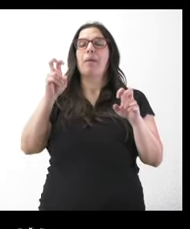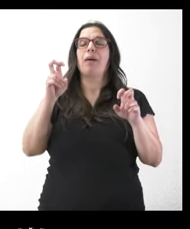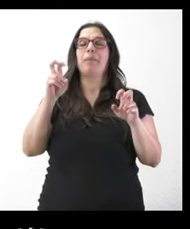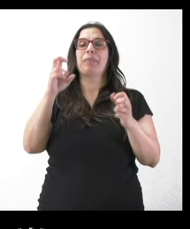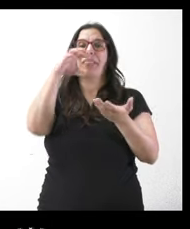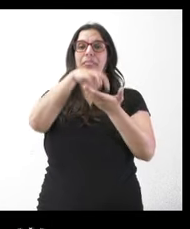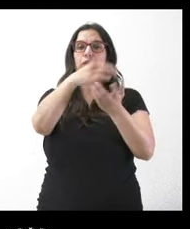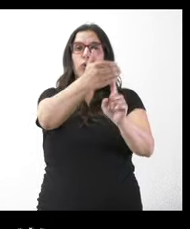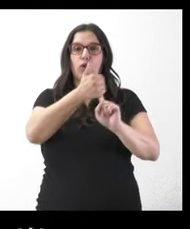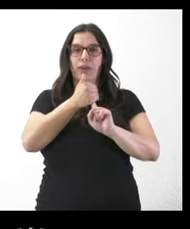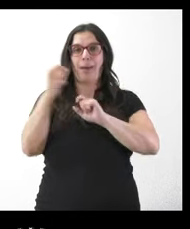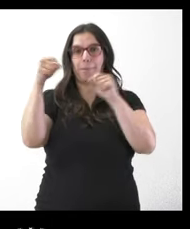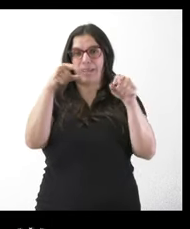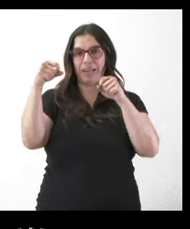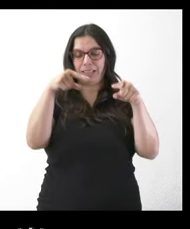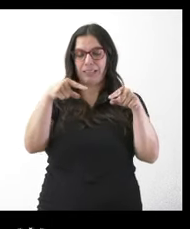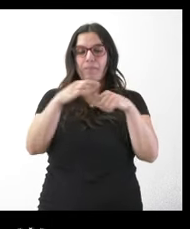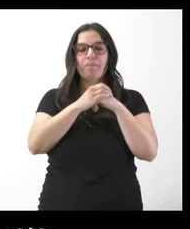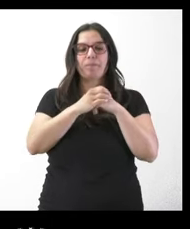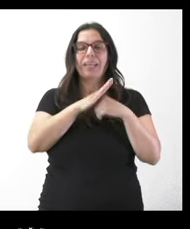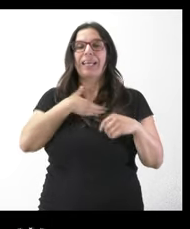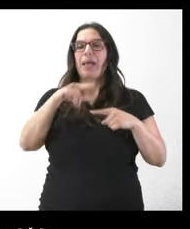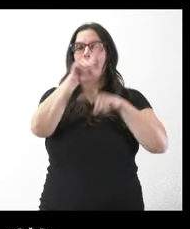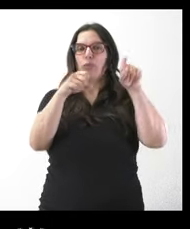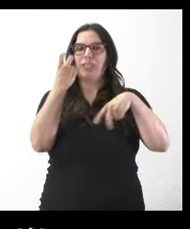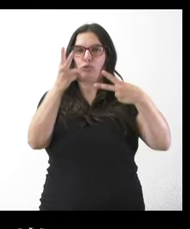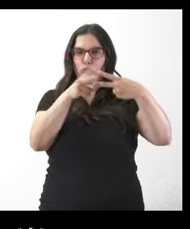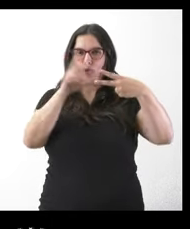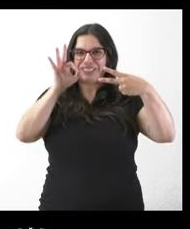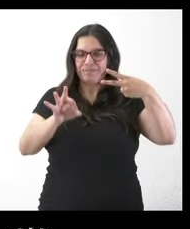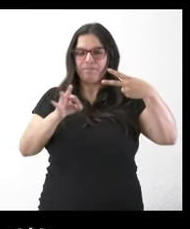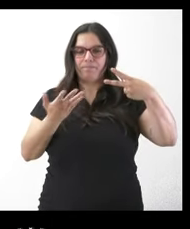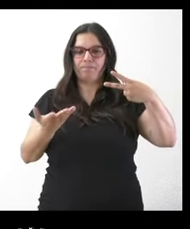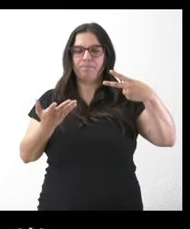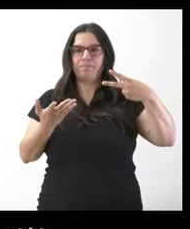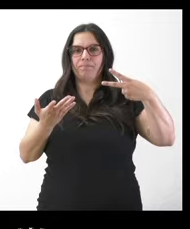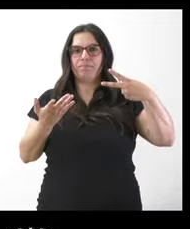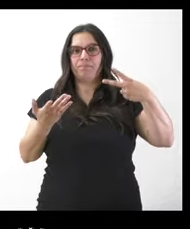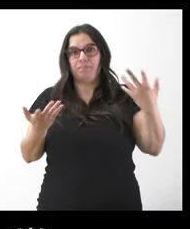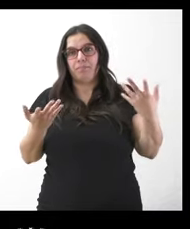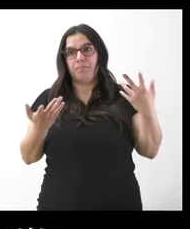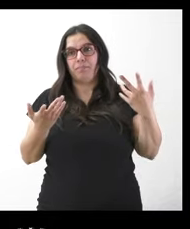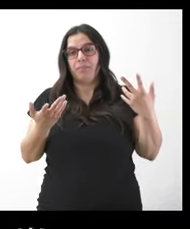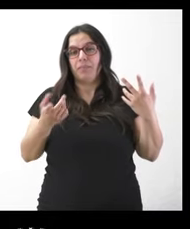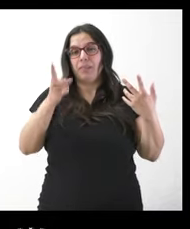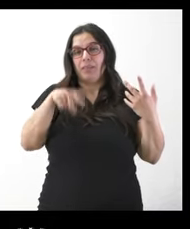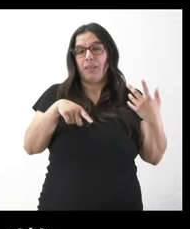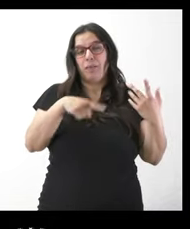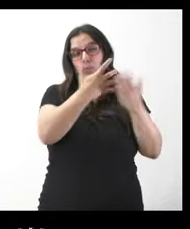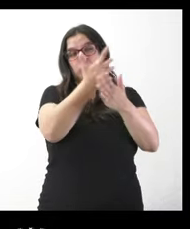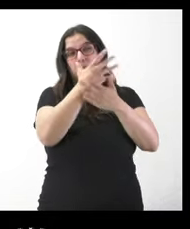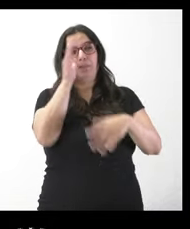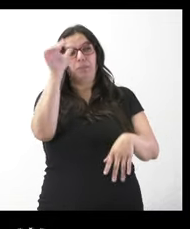acogida de migrantes quería plantear dos preguntas concretas en respuesta también a lo que se ha argumentado